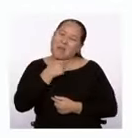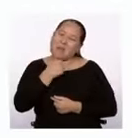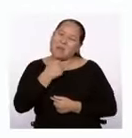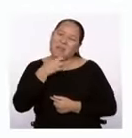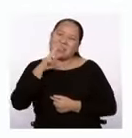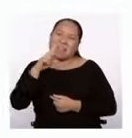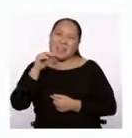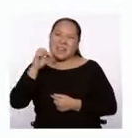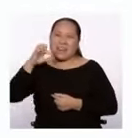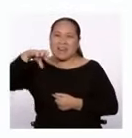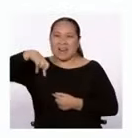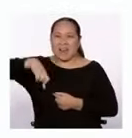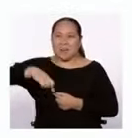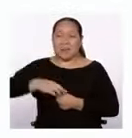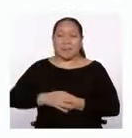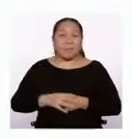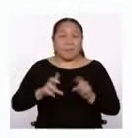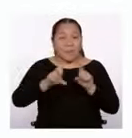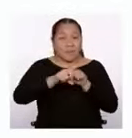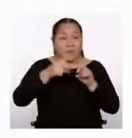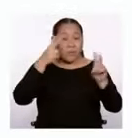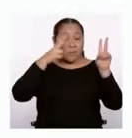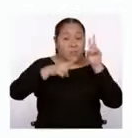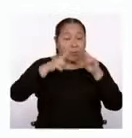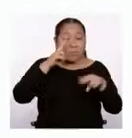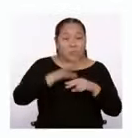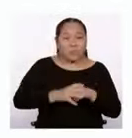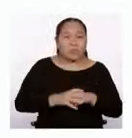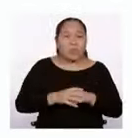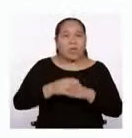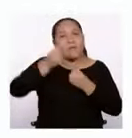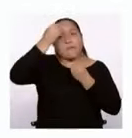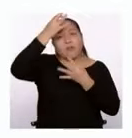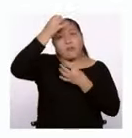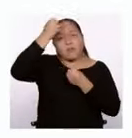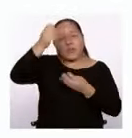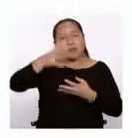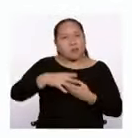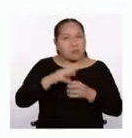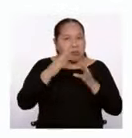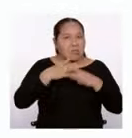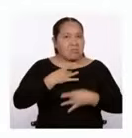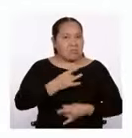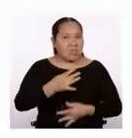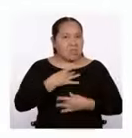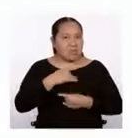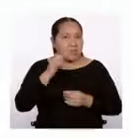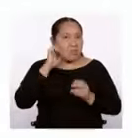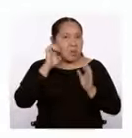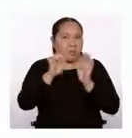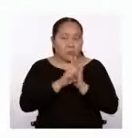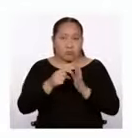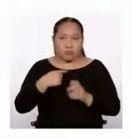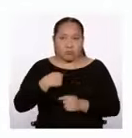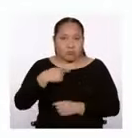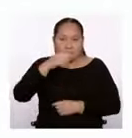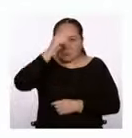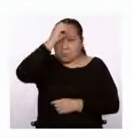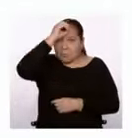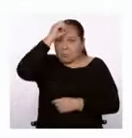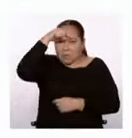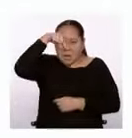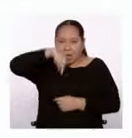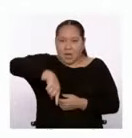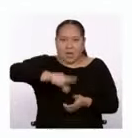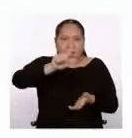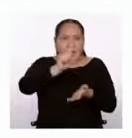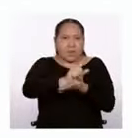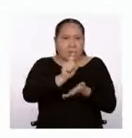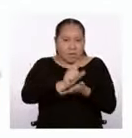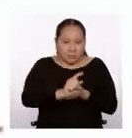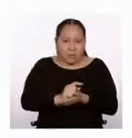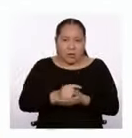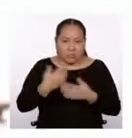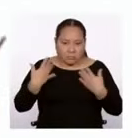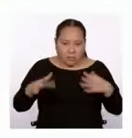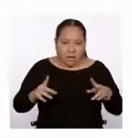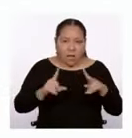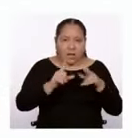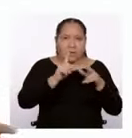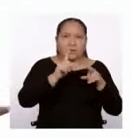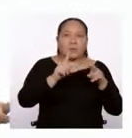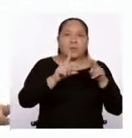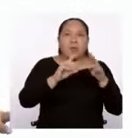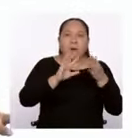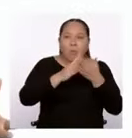Además, vimos datos curiosos, como por ejemplo, yo no sabía que en Lima existen pueblos con